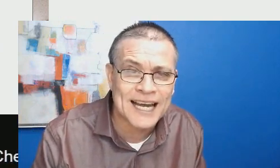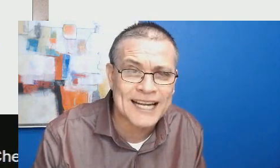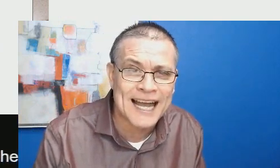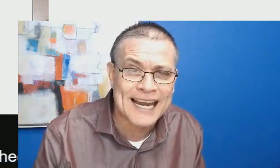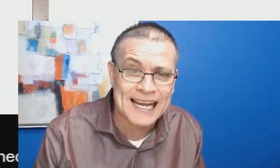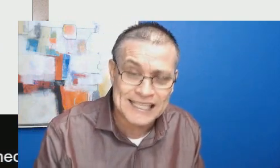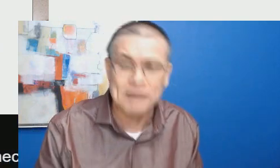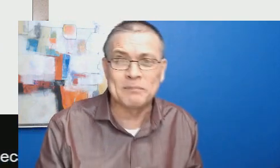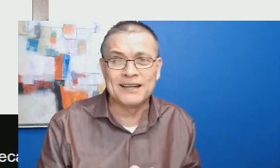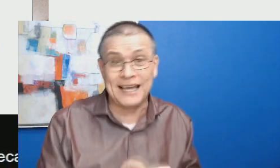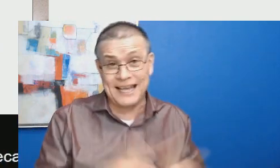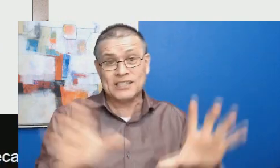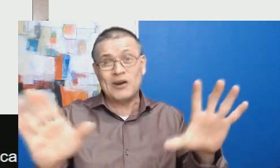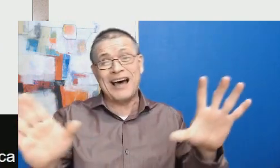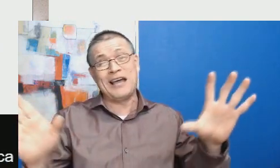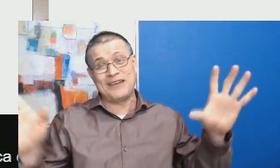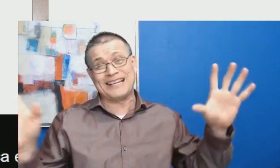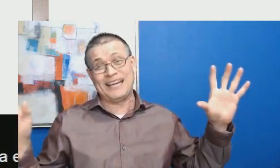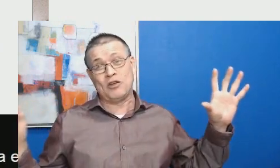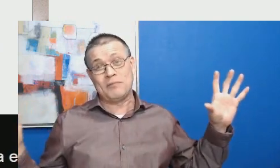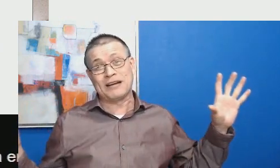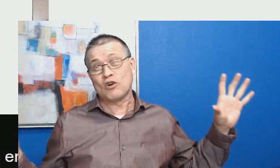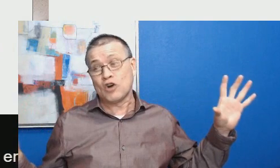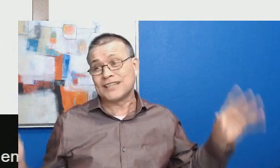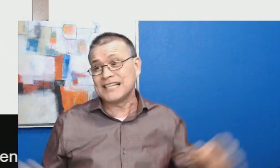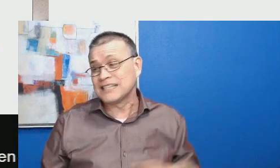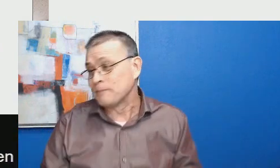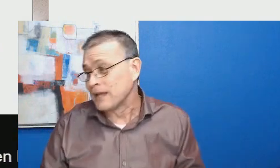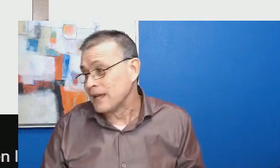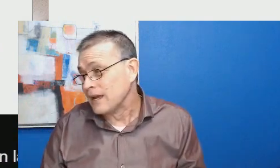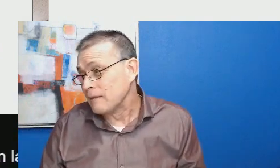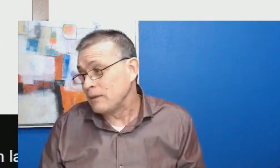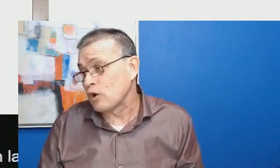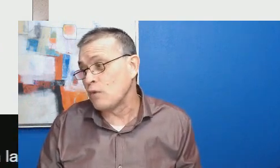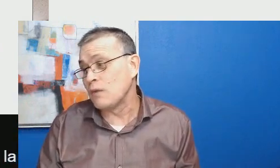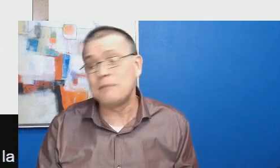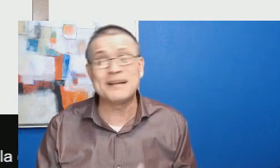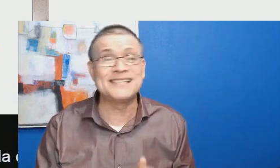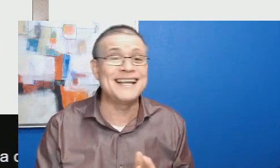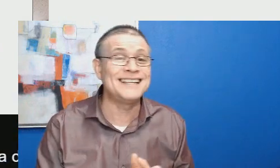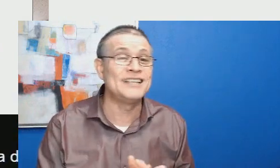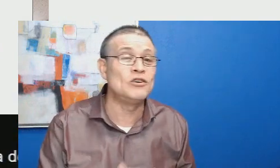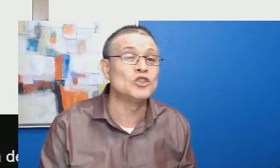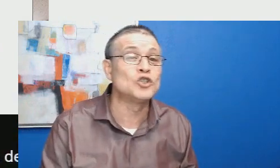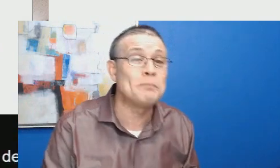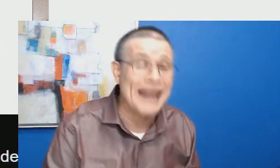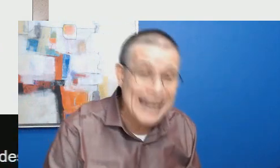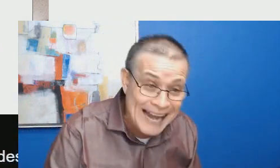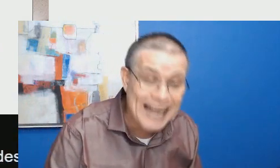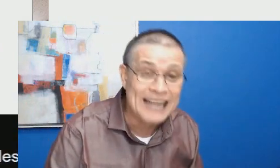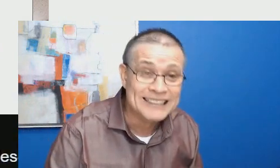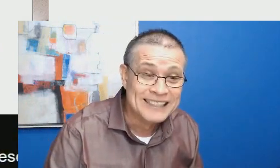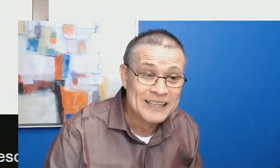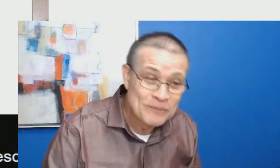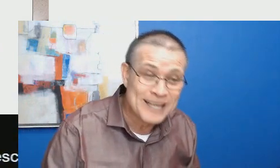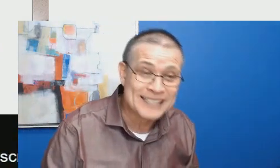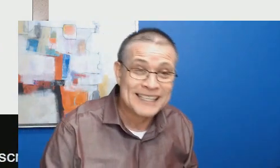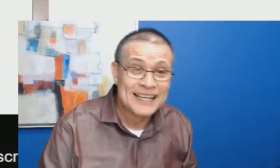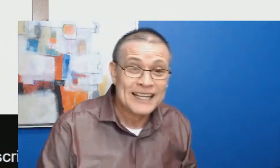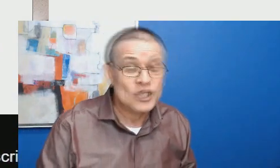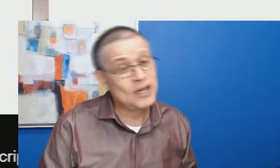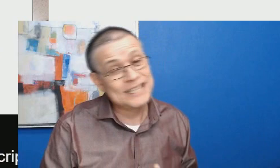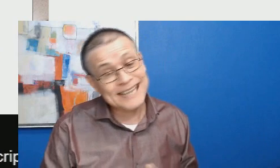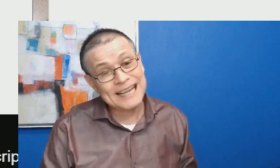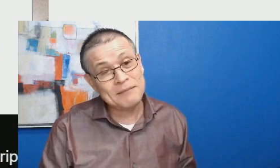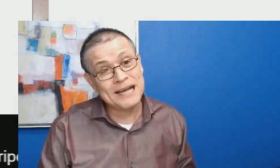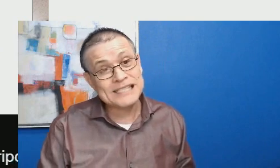Secretaria en la SEP? Eso ha de haber querido Marco Cortés. Pero como el presidente no los pela, pues